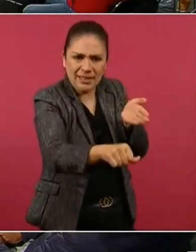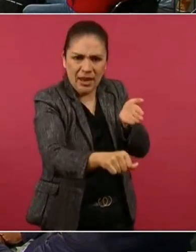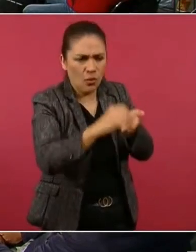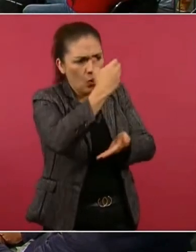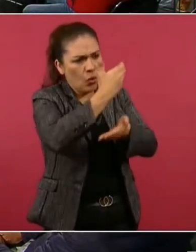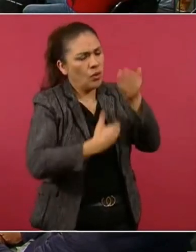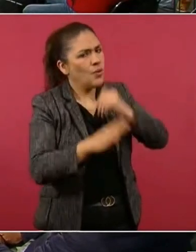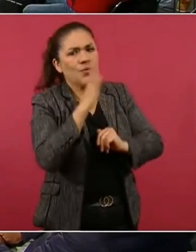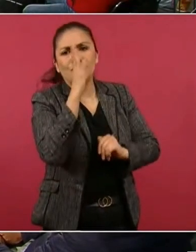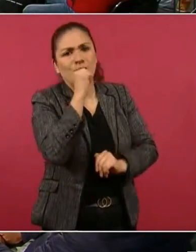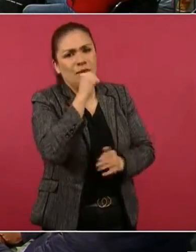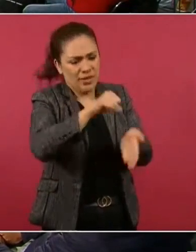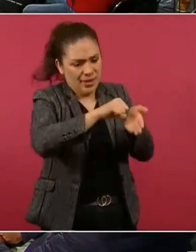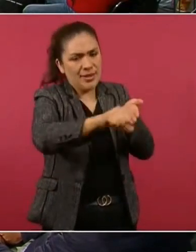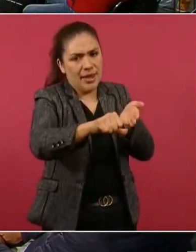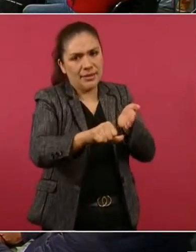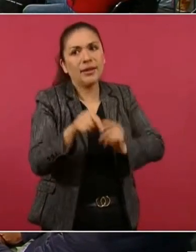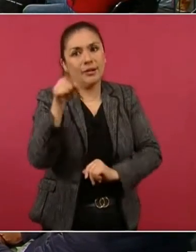contrato.